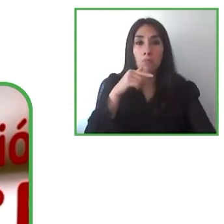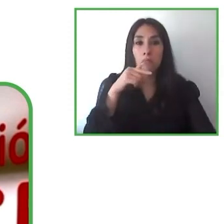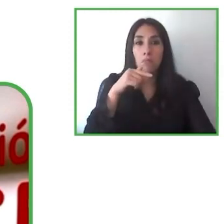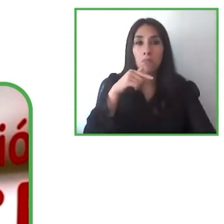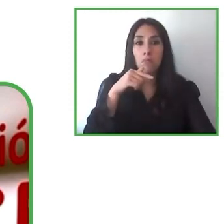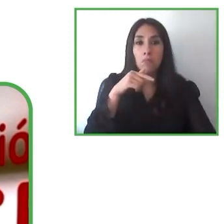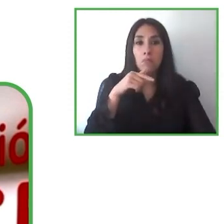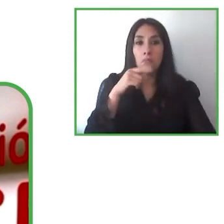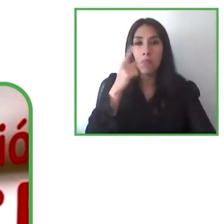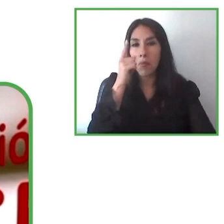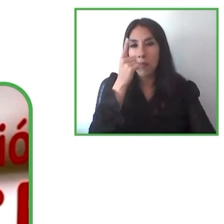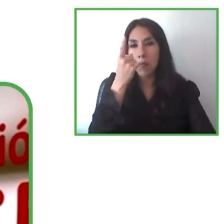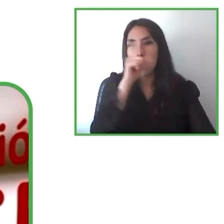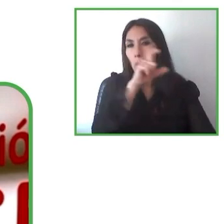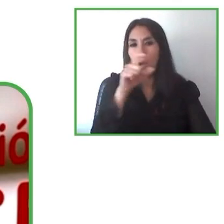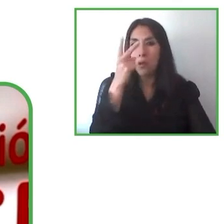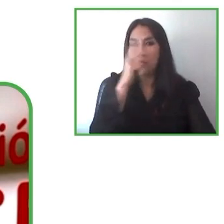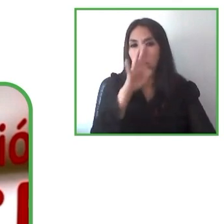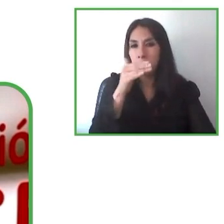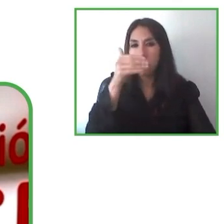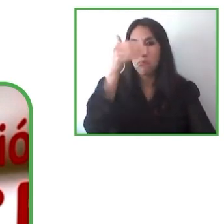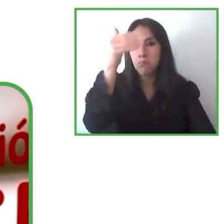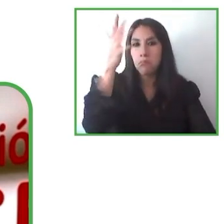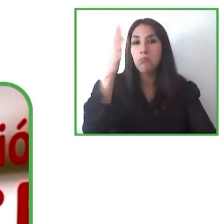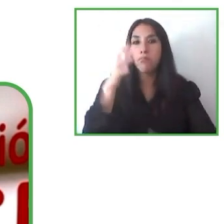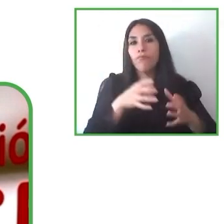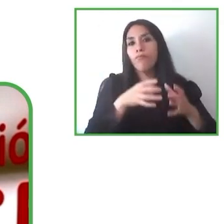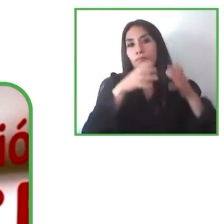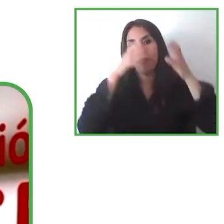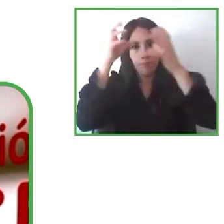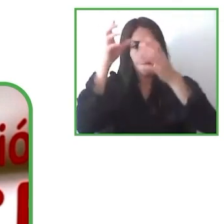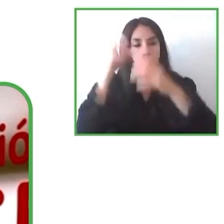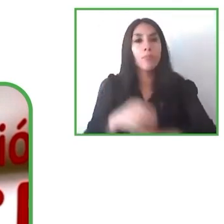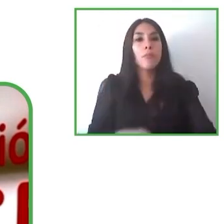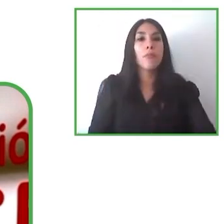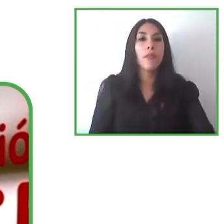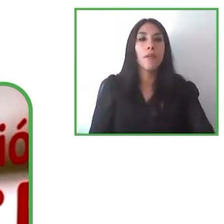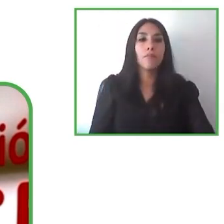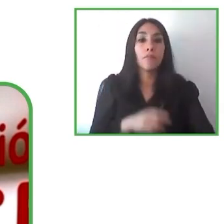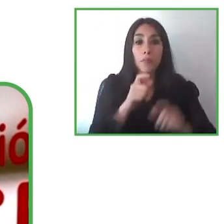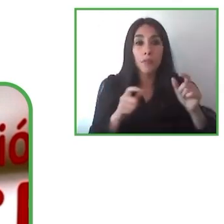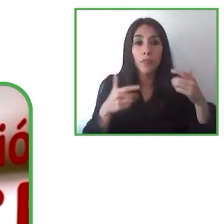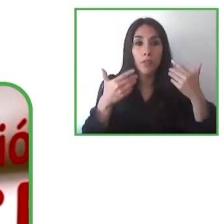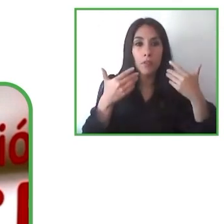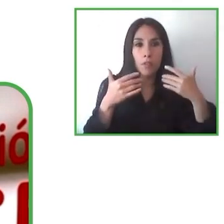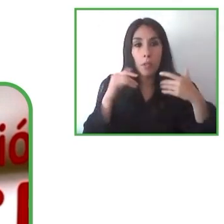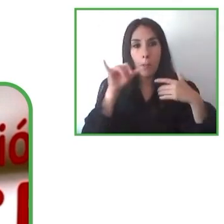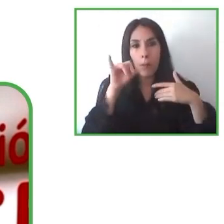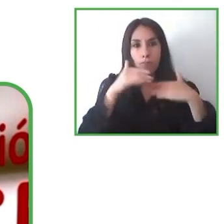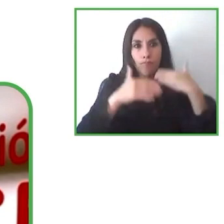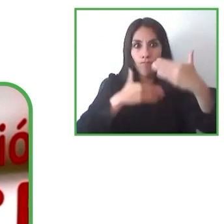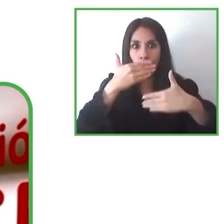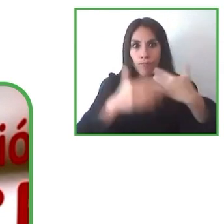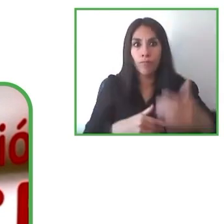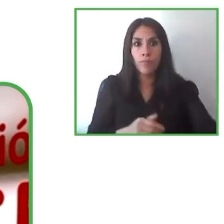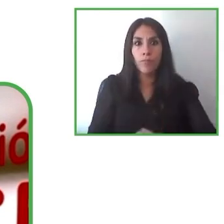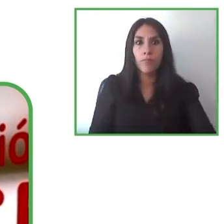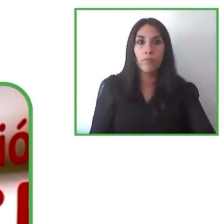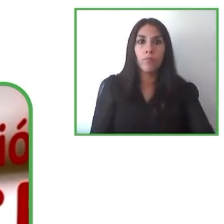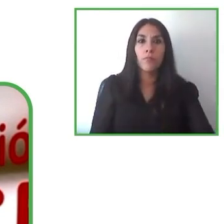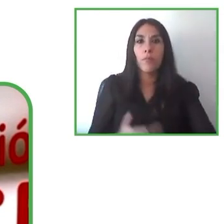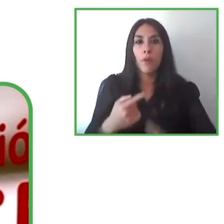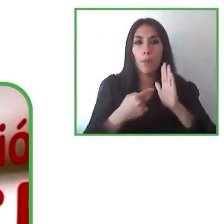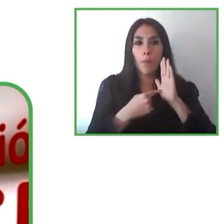y lo mismo funciona para los los cines lo que necesitamos hacer es